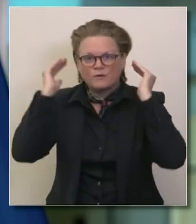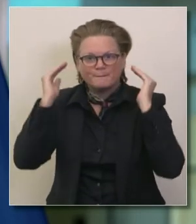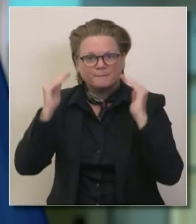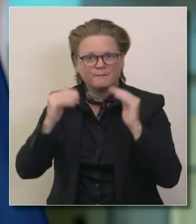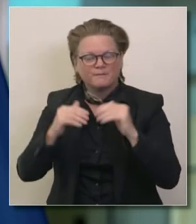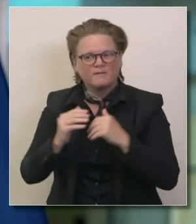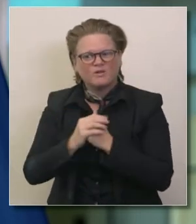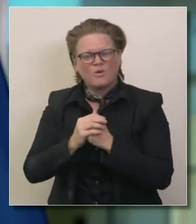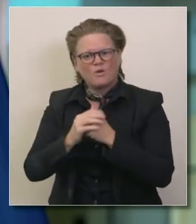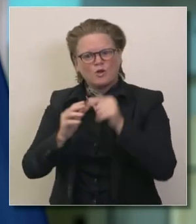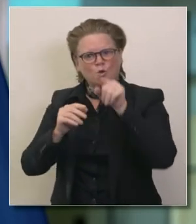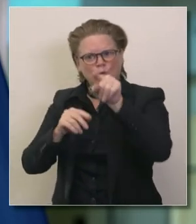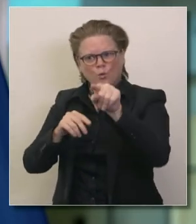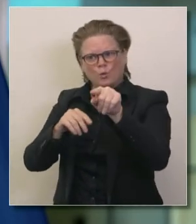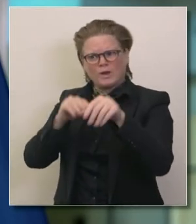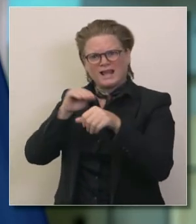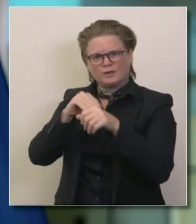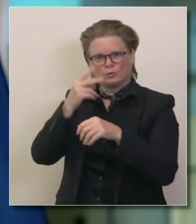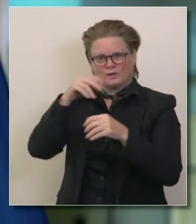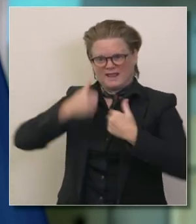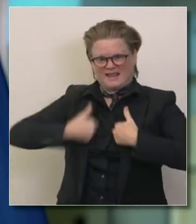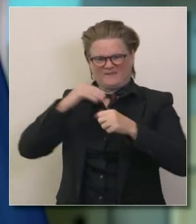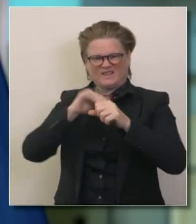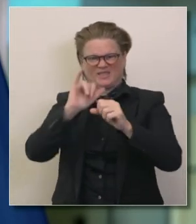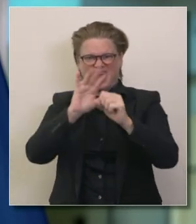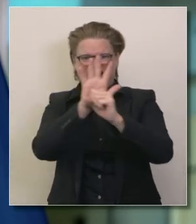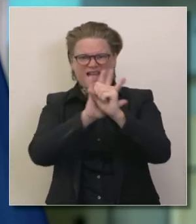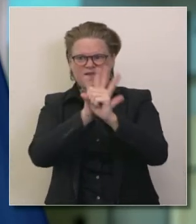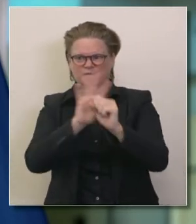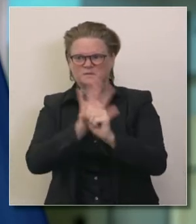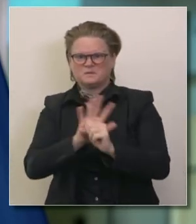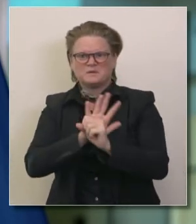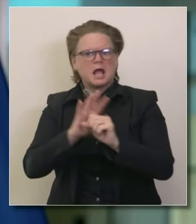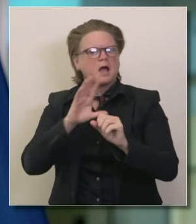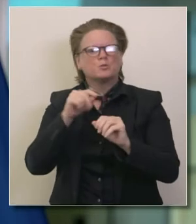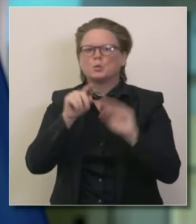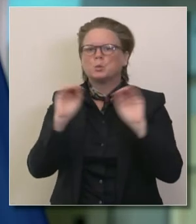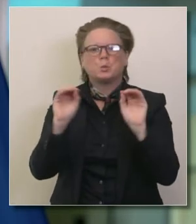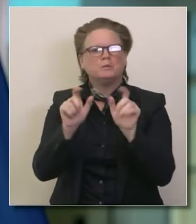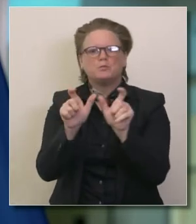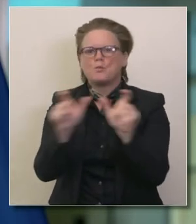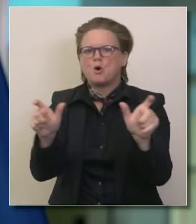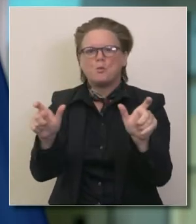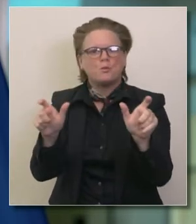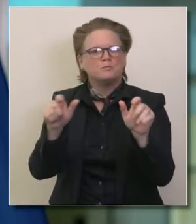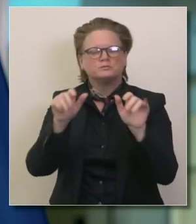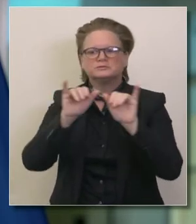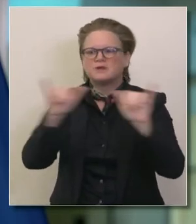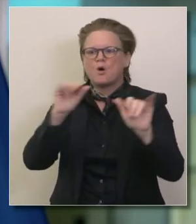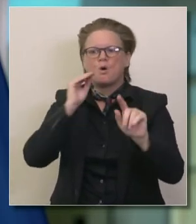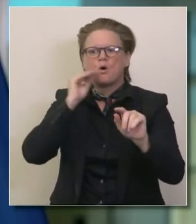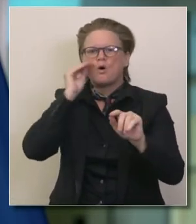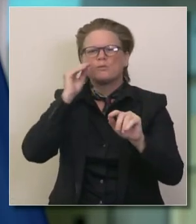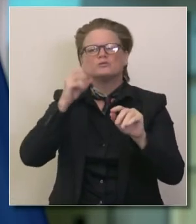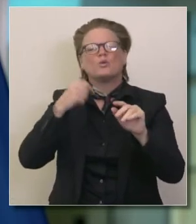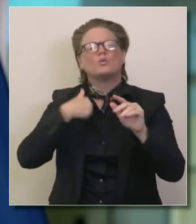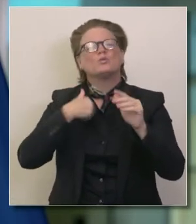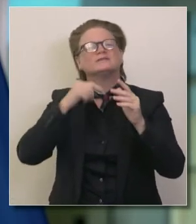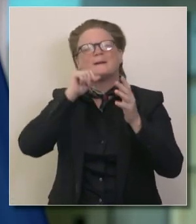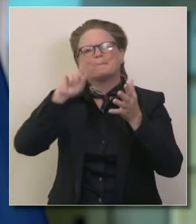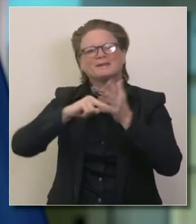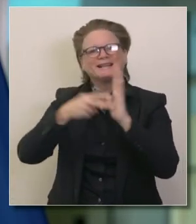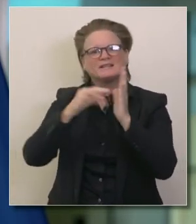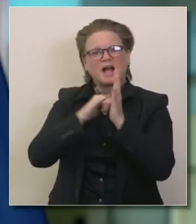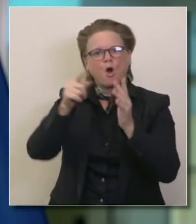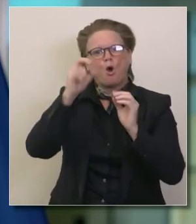relación al tráfico si están en una de las dos regiones que se encuentran bajo esta orden regional de mantenerse en casa les pedimos que no viajen